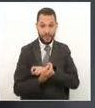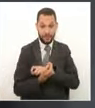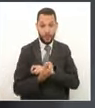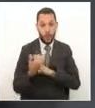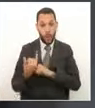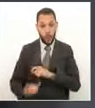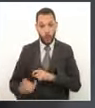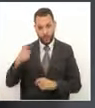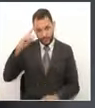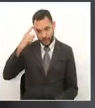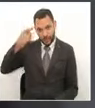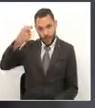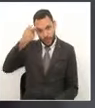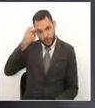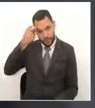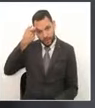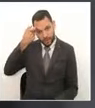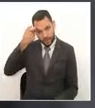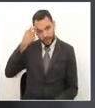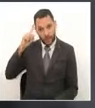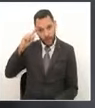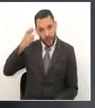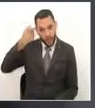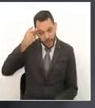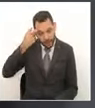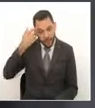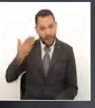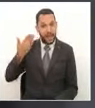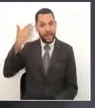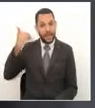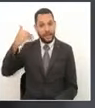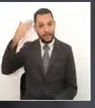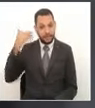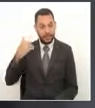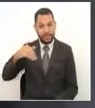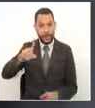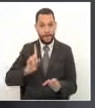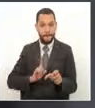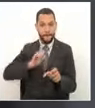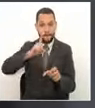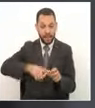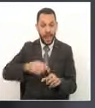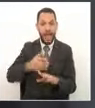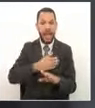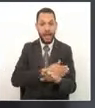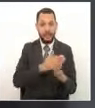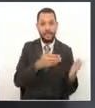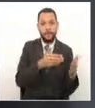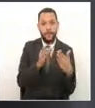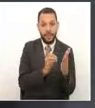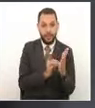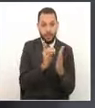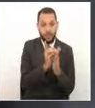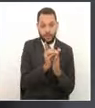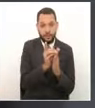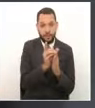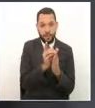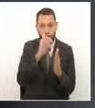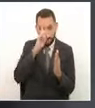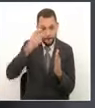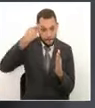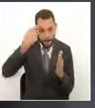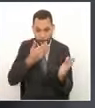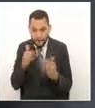gobernador y anterior candidato, él para poderse registrar como candidato registra un plan de gobierno y ese es nuestro punto de partida.